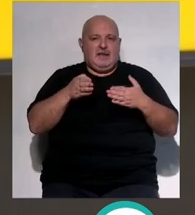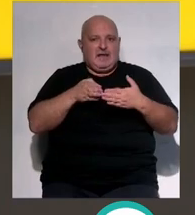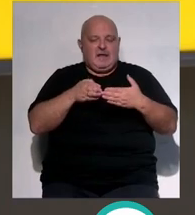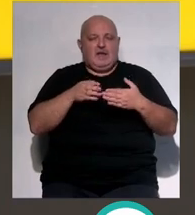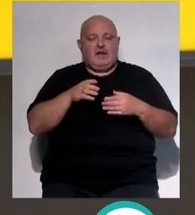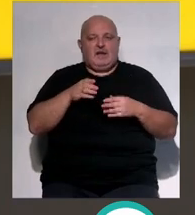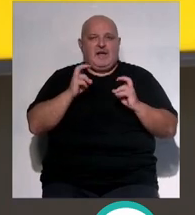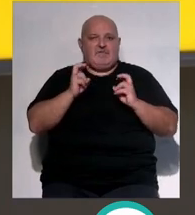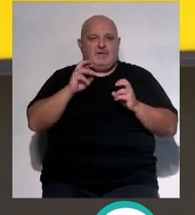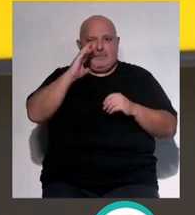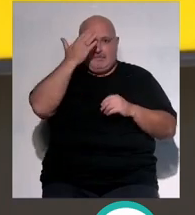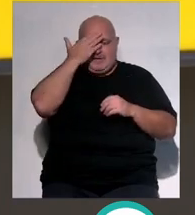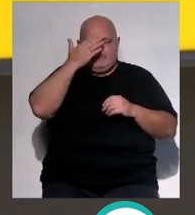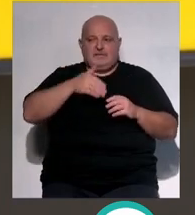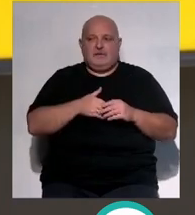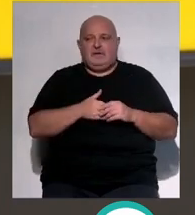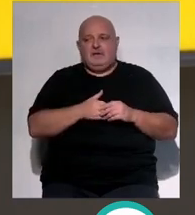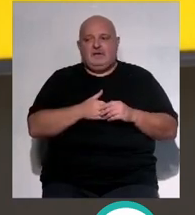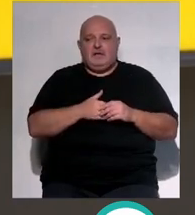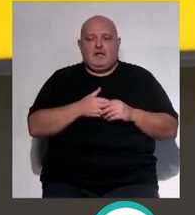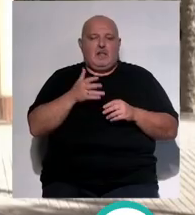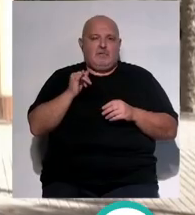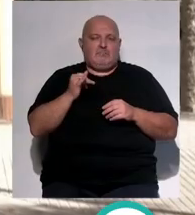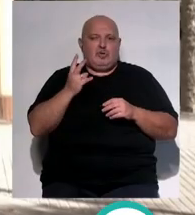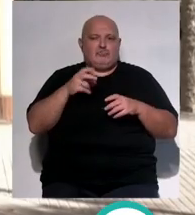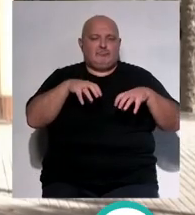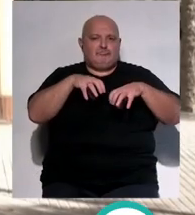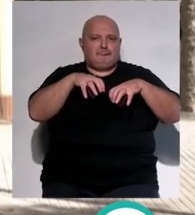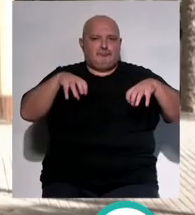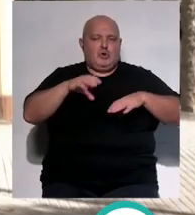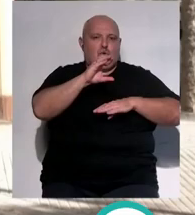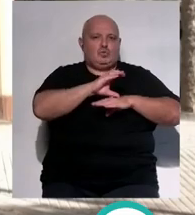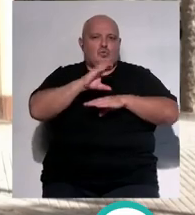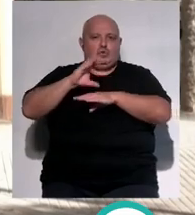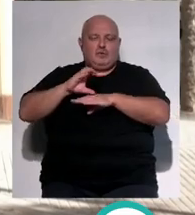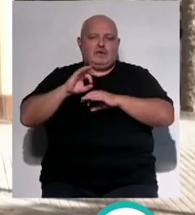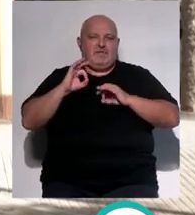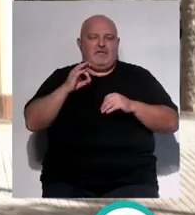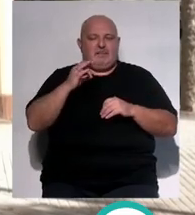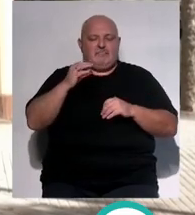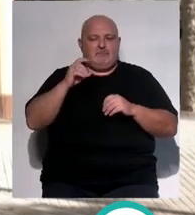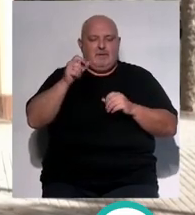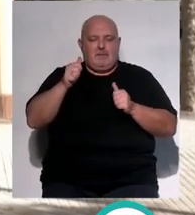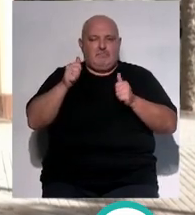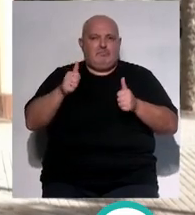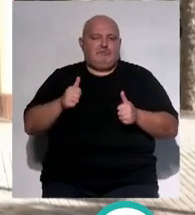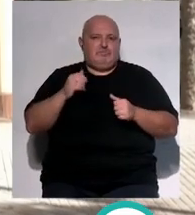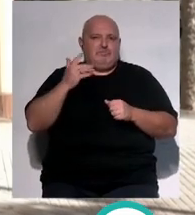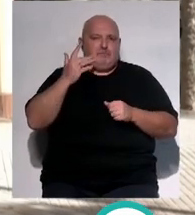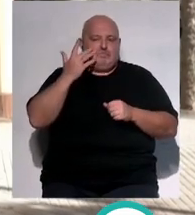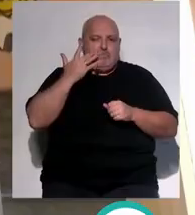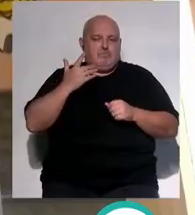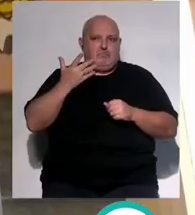también en la avenida principal y cuenta con un par de gabinetes y con odontopediatras odontopediatras